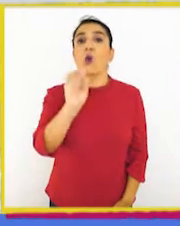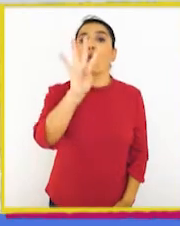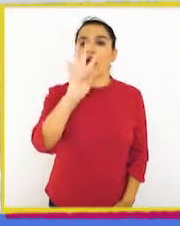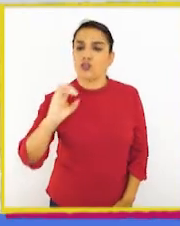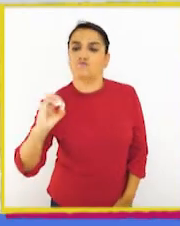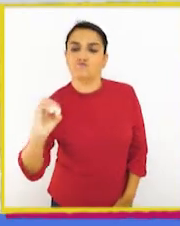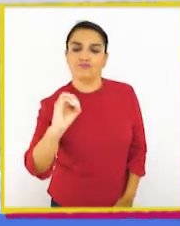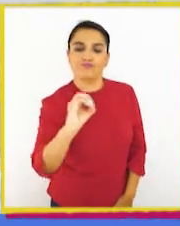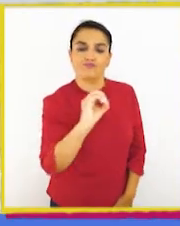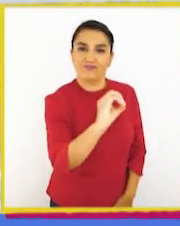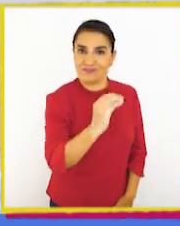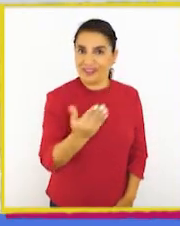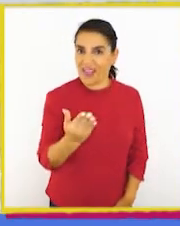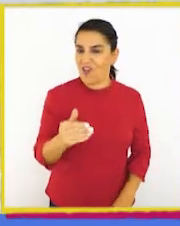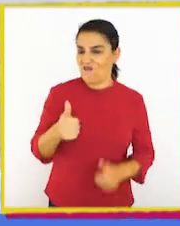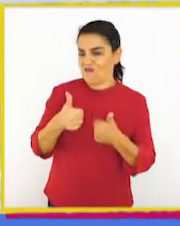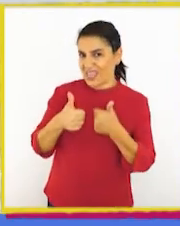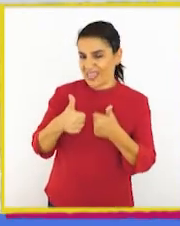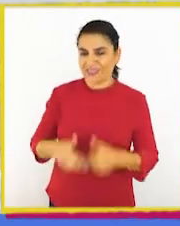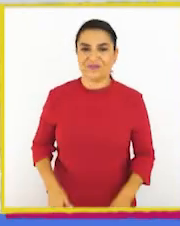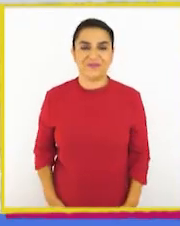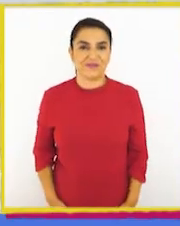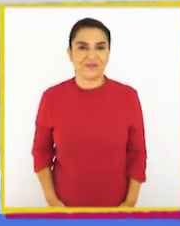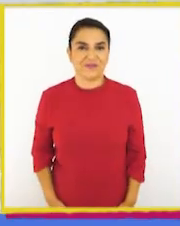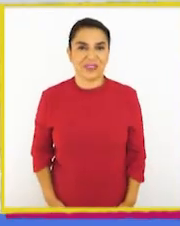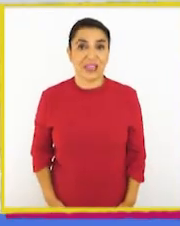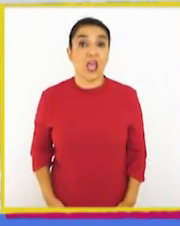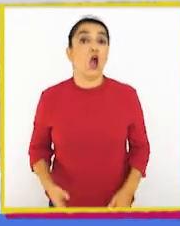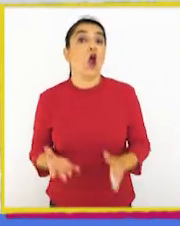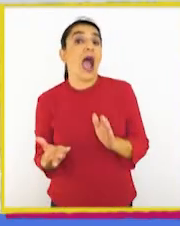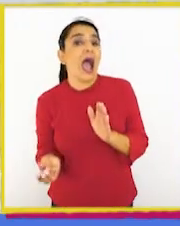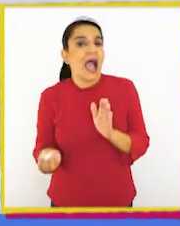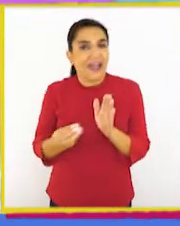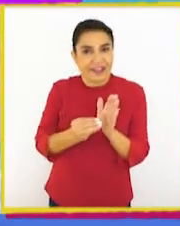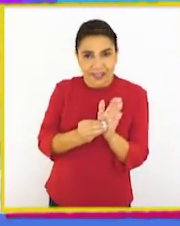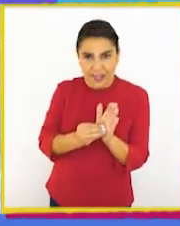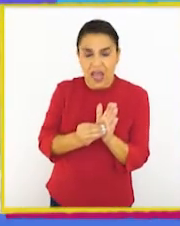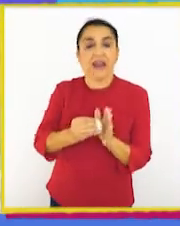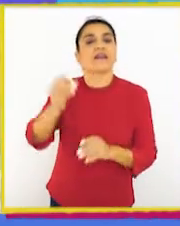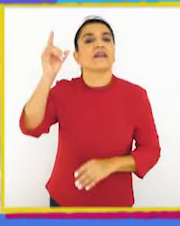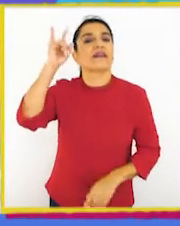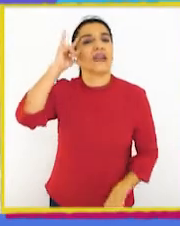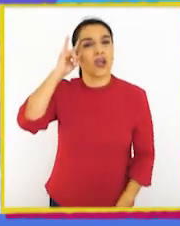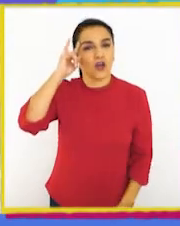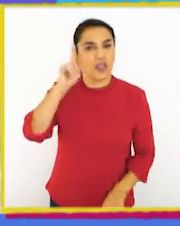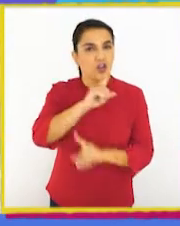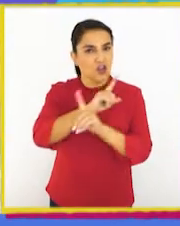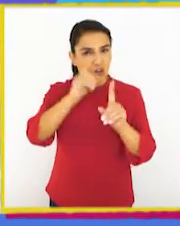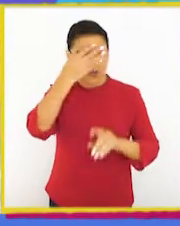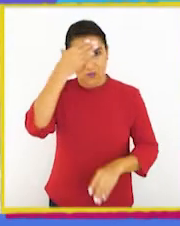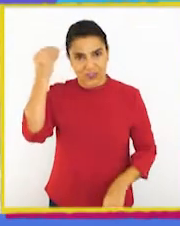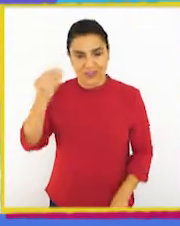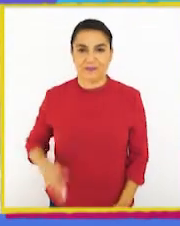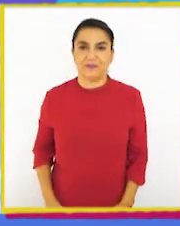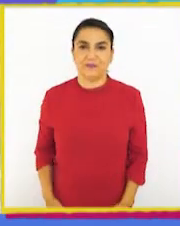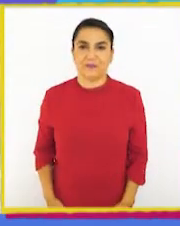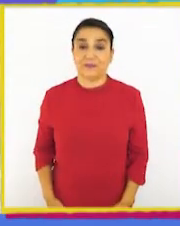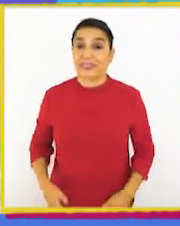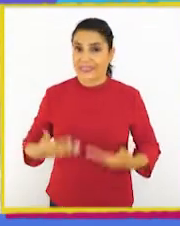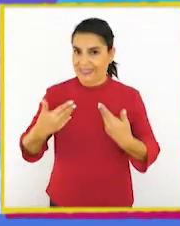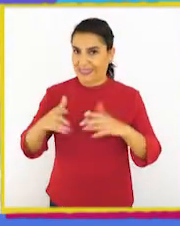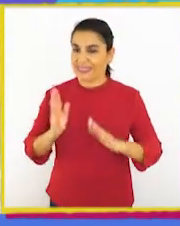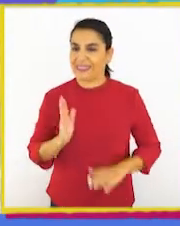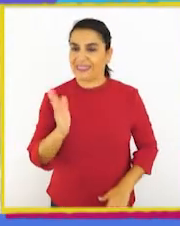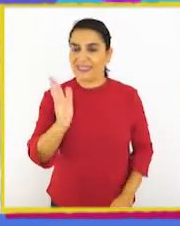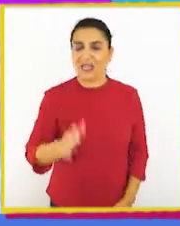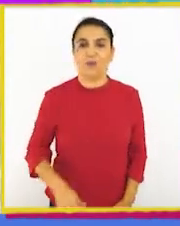cuatro ceros iniciales. ¡Muy bien! Y los voy a agregar para recordarlos y que no se nos olvide. Ahora,